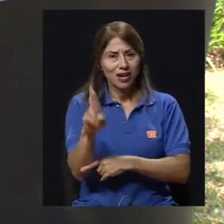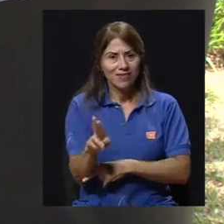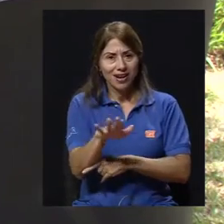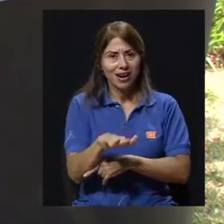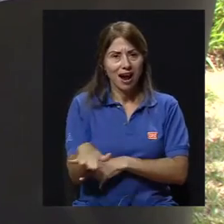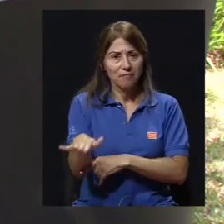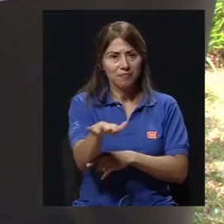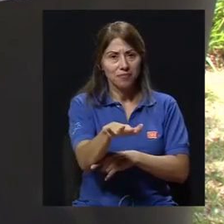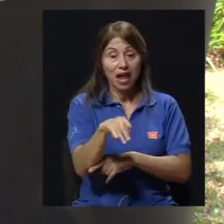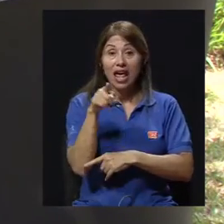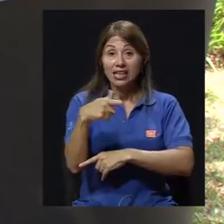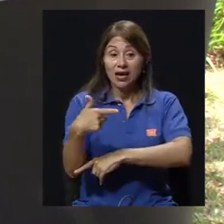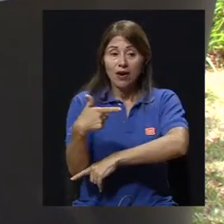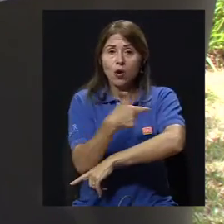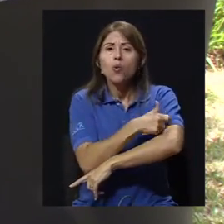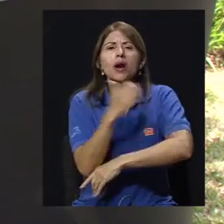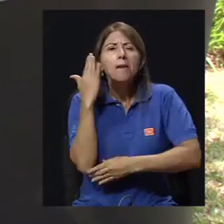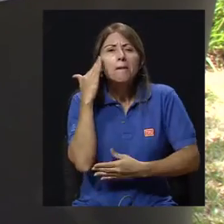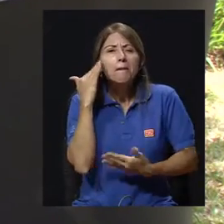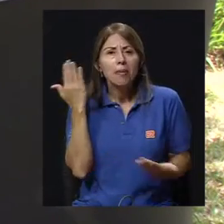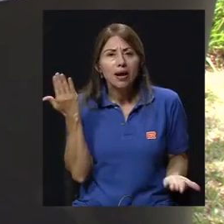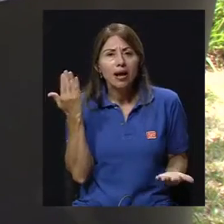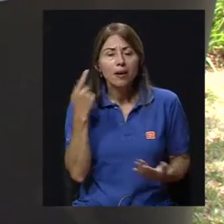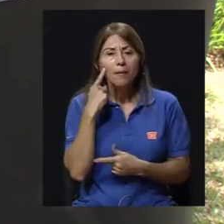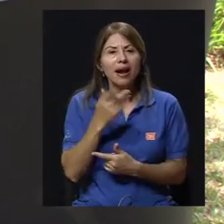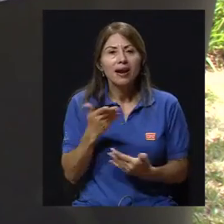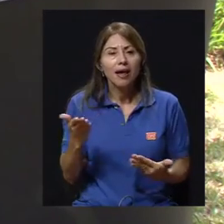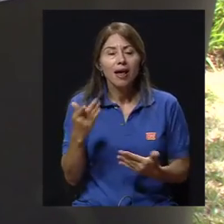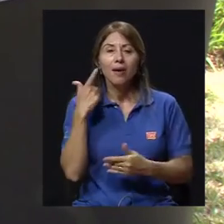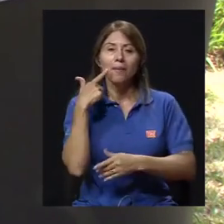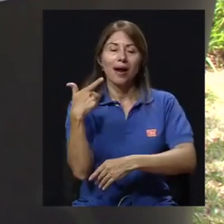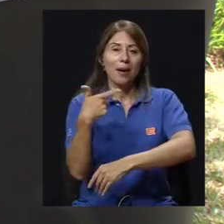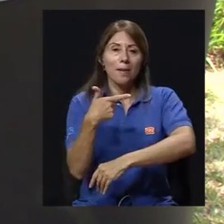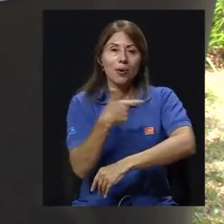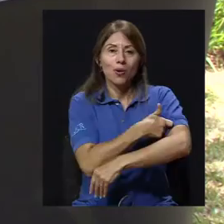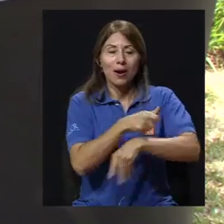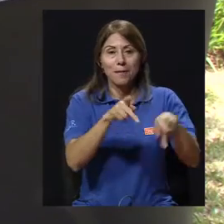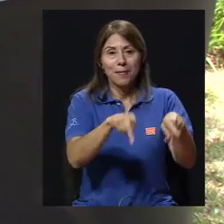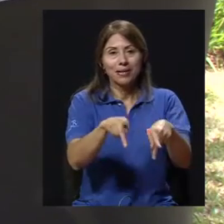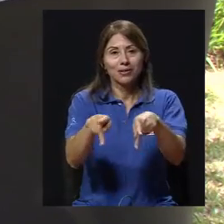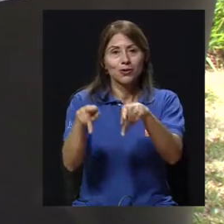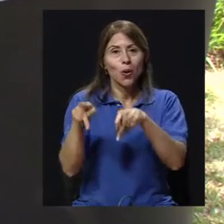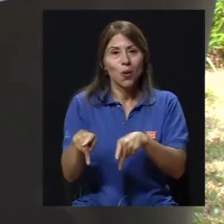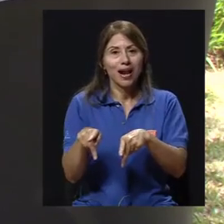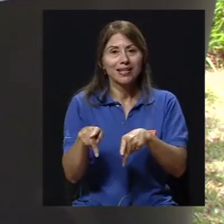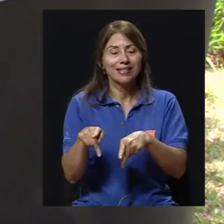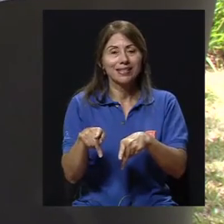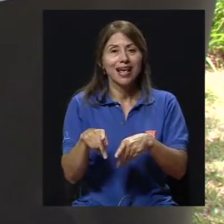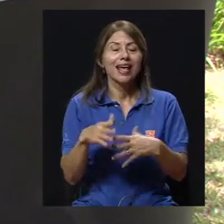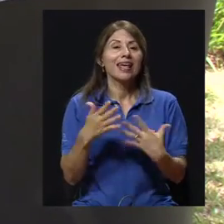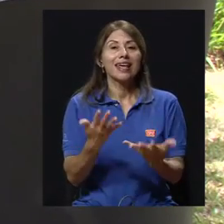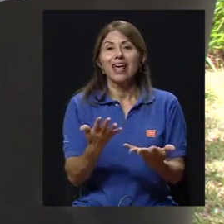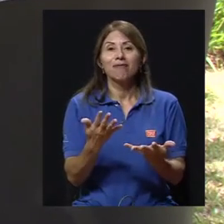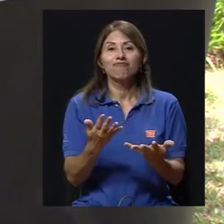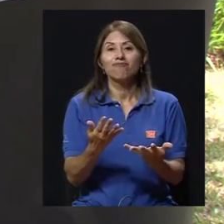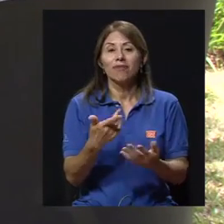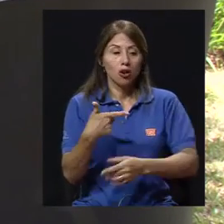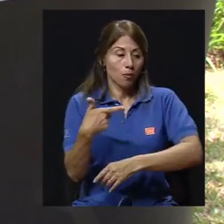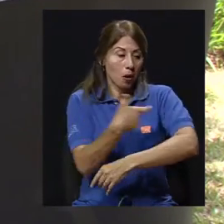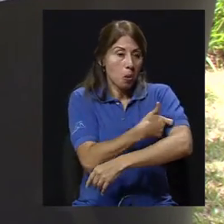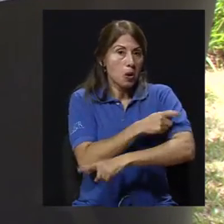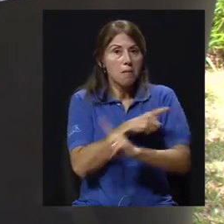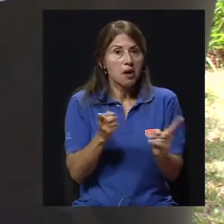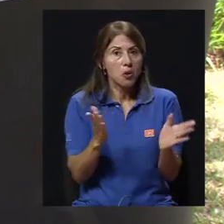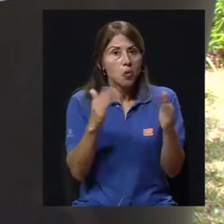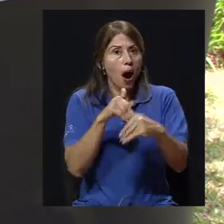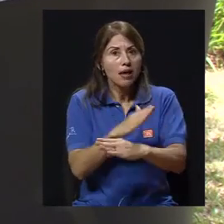Rica, y esa vacuna se creó con el objetivo de vacunar a aquellas personas que eran resistentes o que no creaban inmunidad a la vacuna